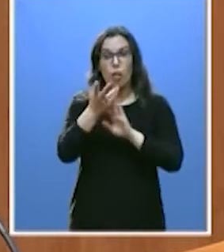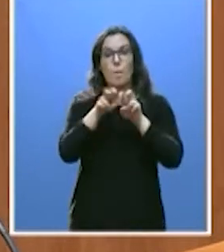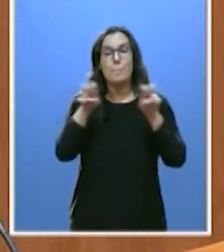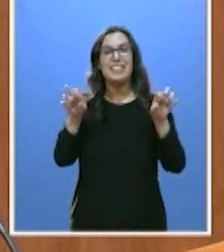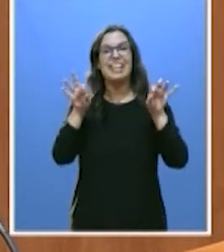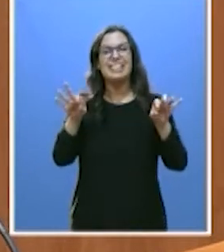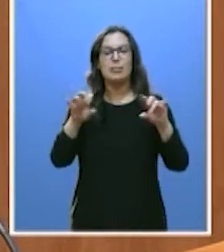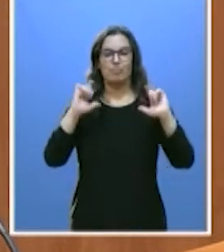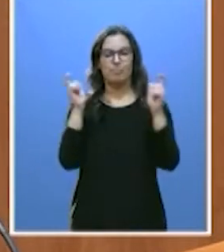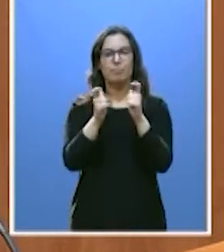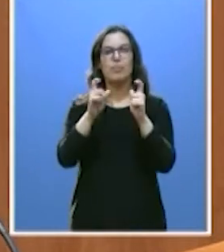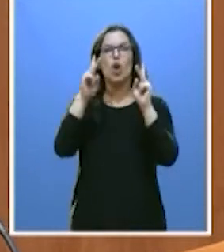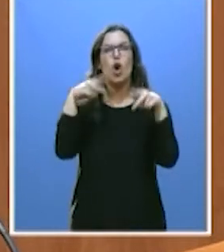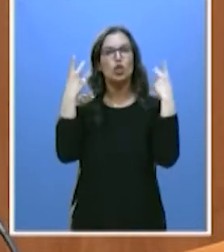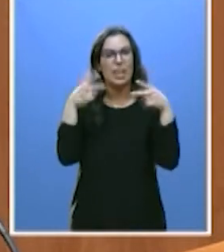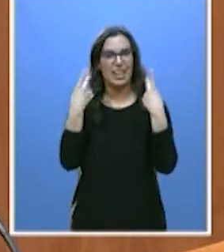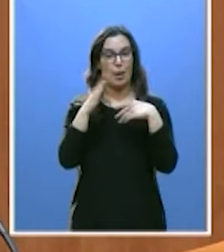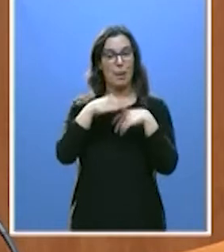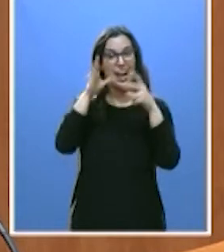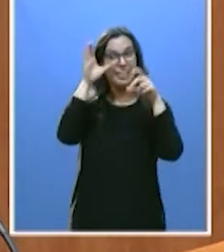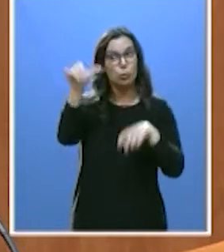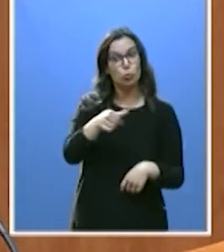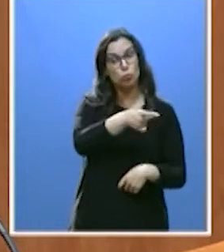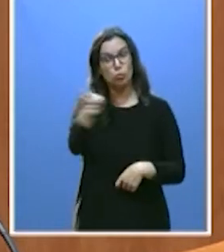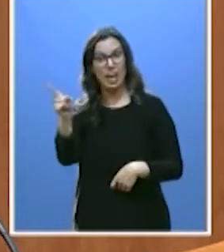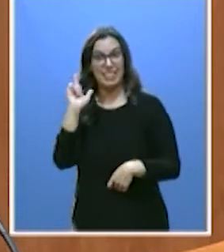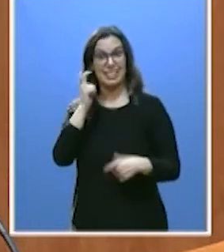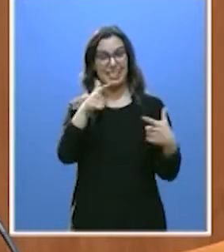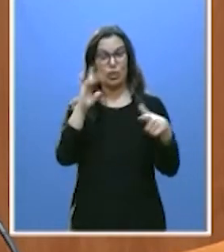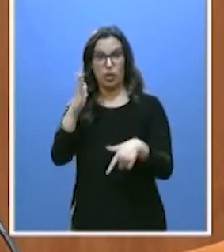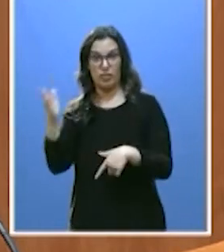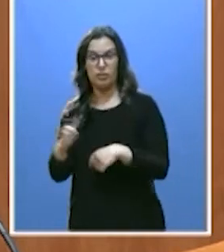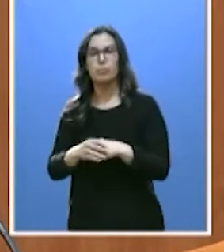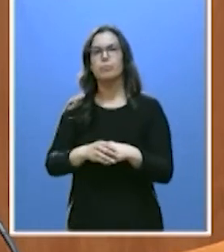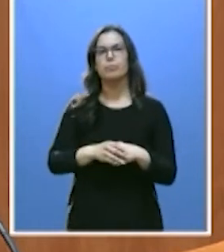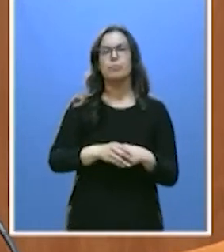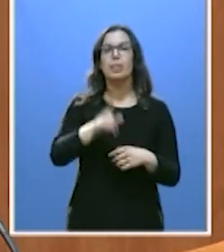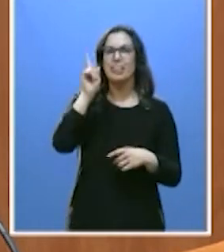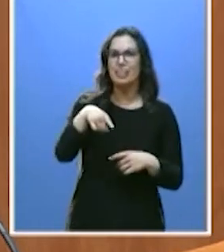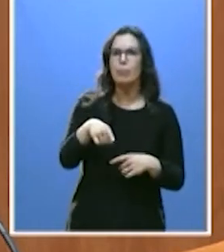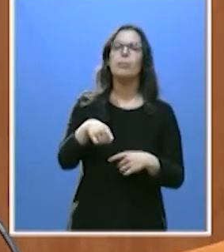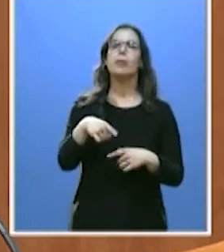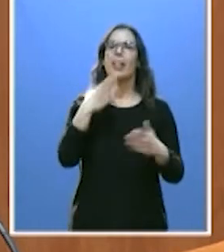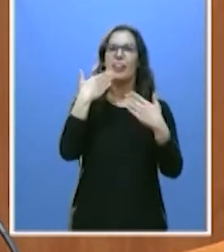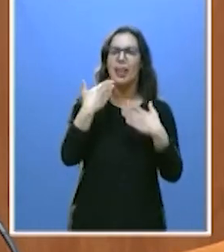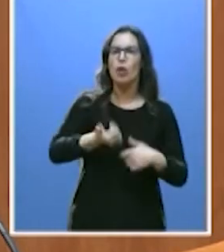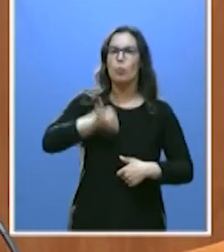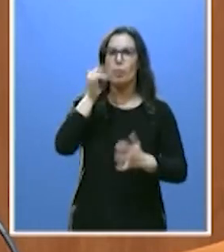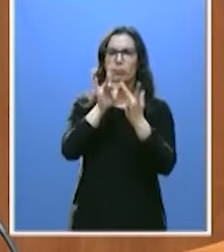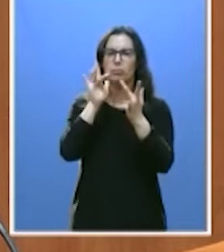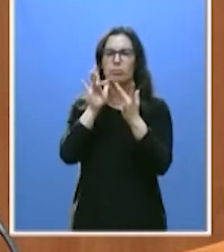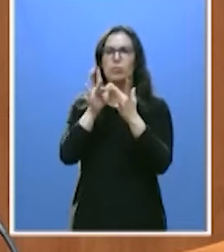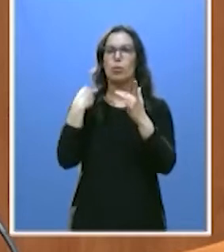para escuchar al sector. Por eso se ha constituido también la mesa de diálogo con las entidades locales. Y se ha incrementado el diálogo con las entidades de la